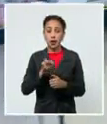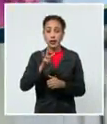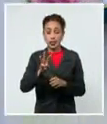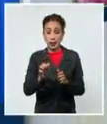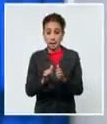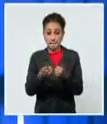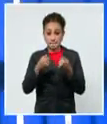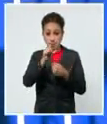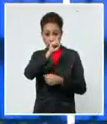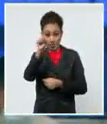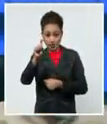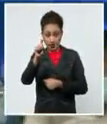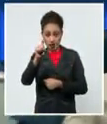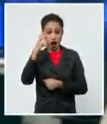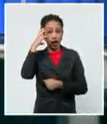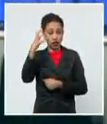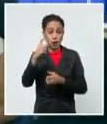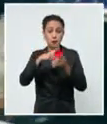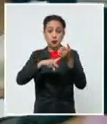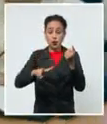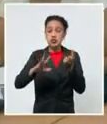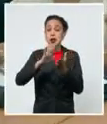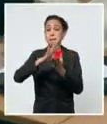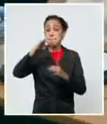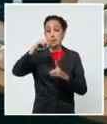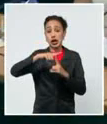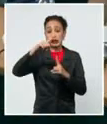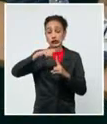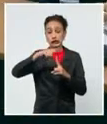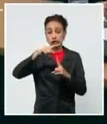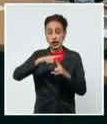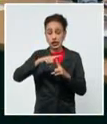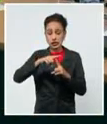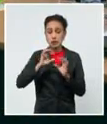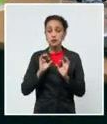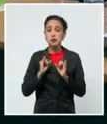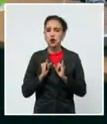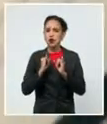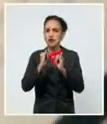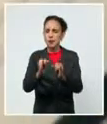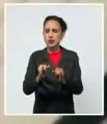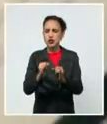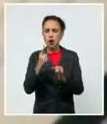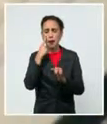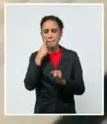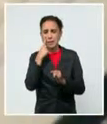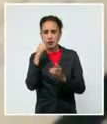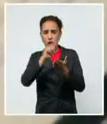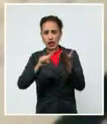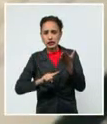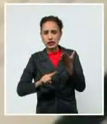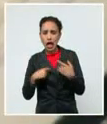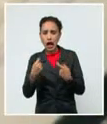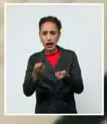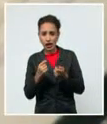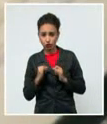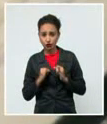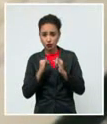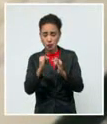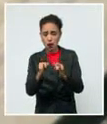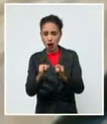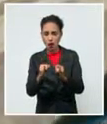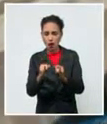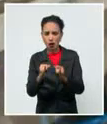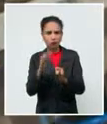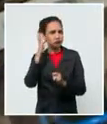estatales de la provincia de Matanzas que evadían los metros contadores para consumir libremente